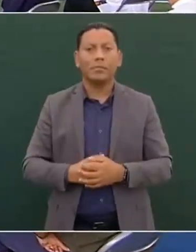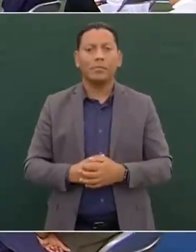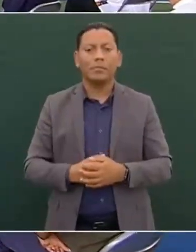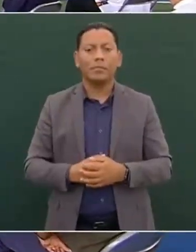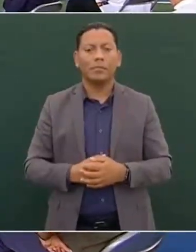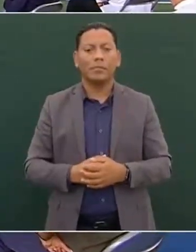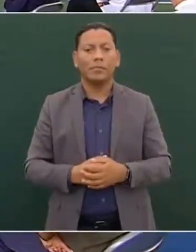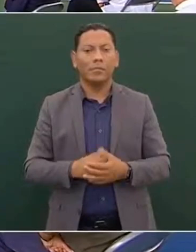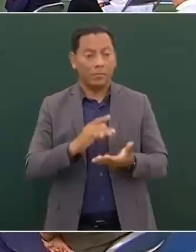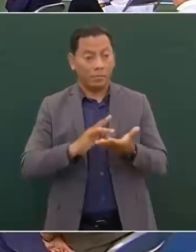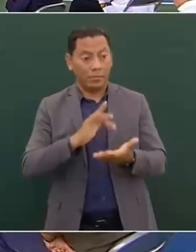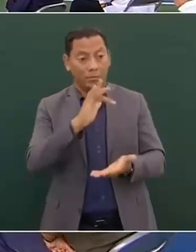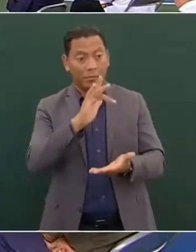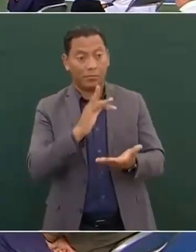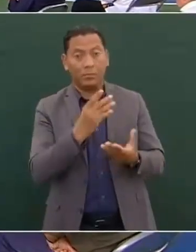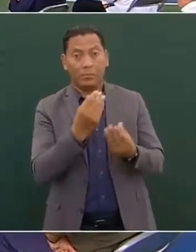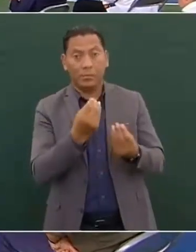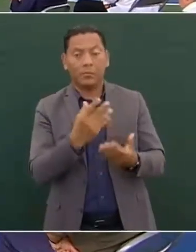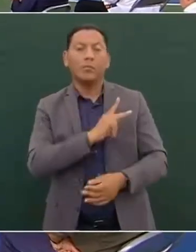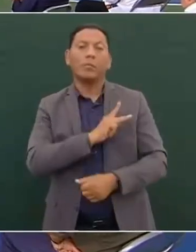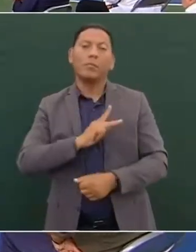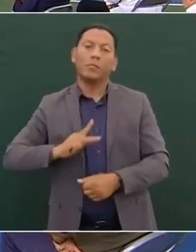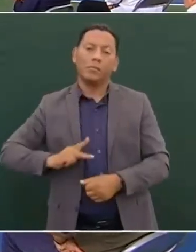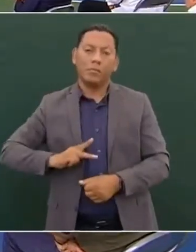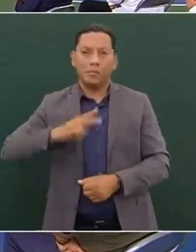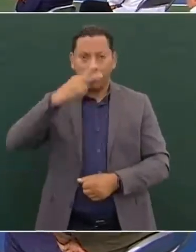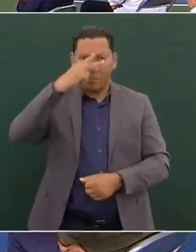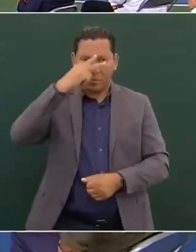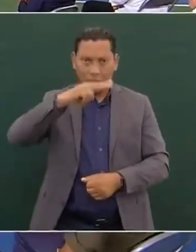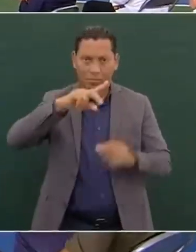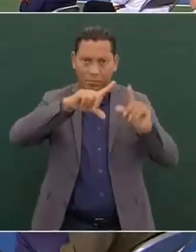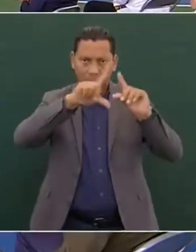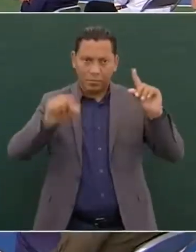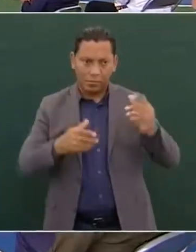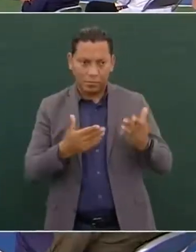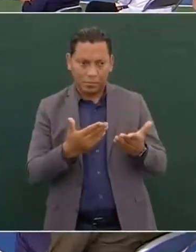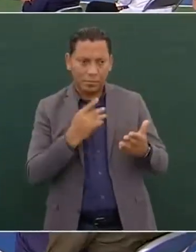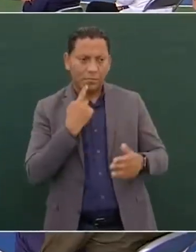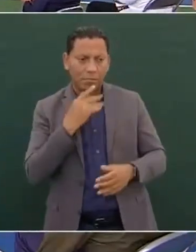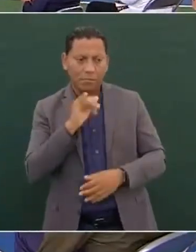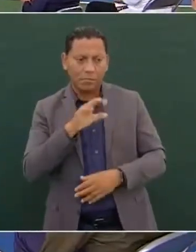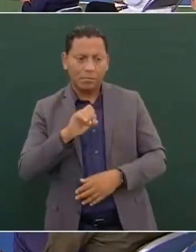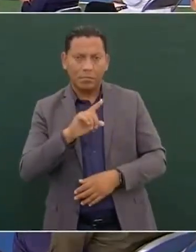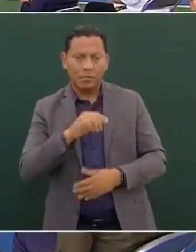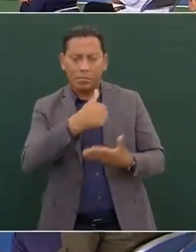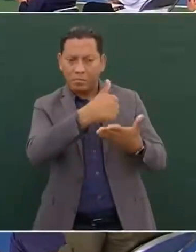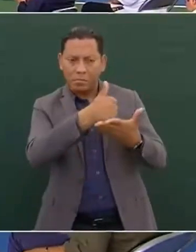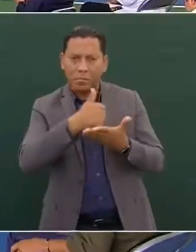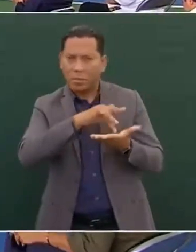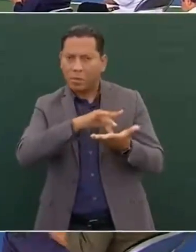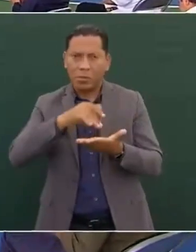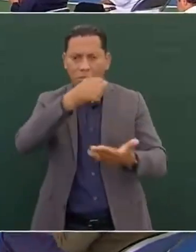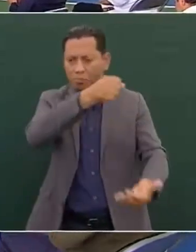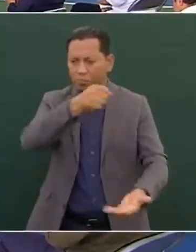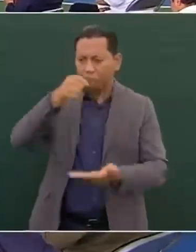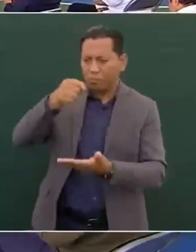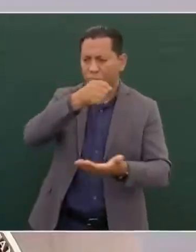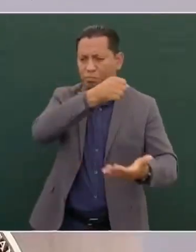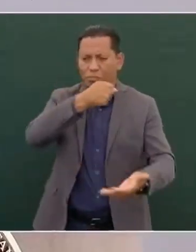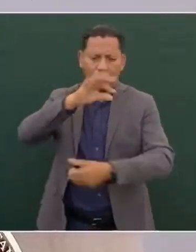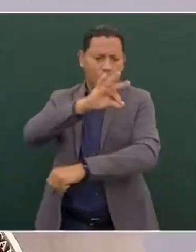Le agradecemos mucho al presidente de la República que nos está y nos siguen enviando las vacunas.